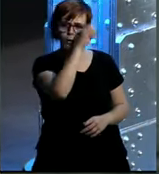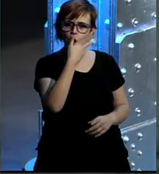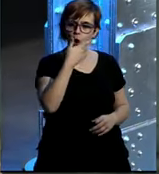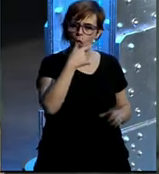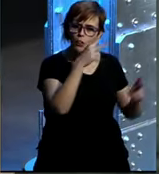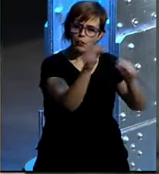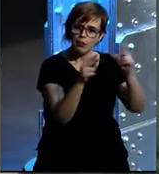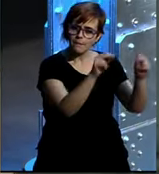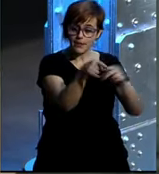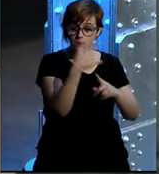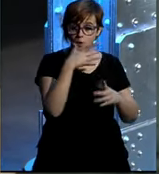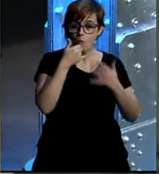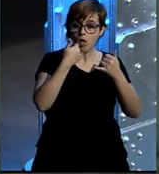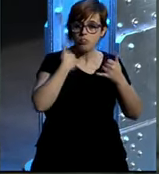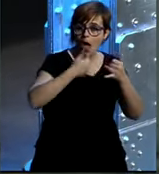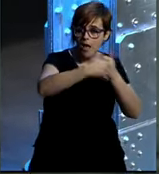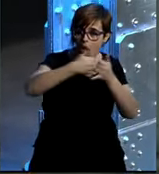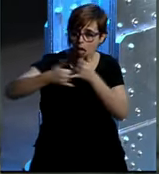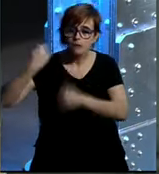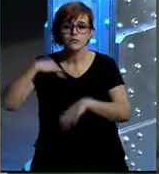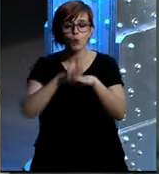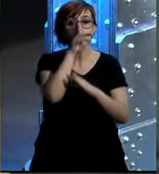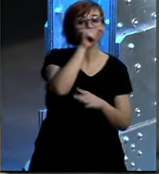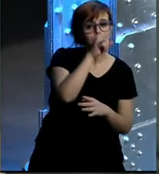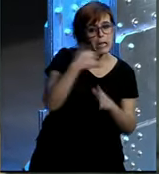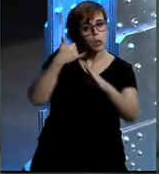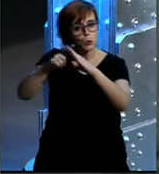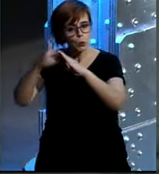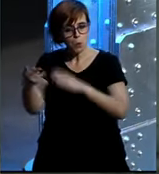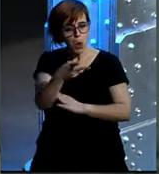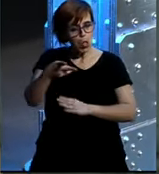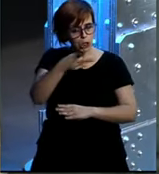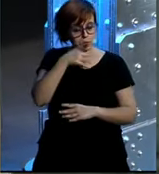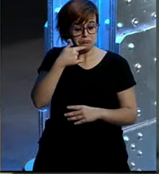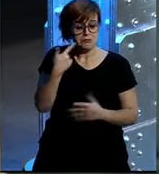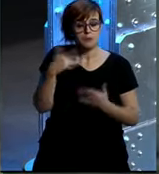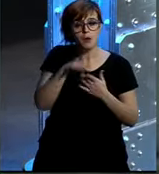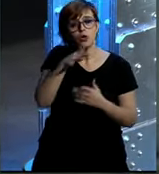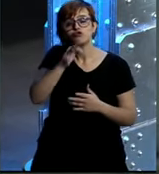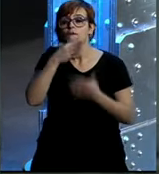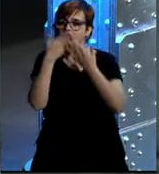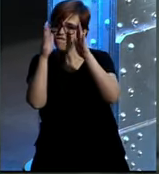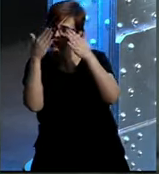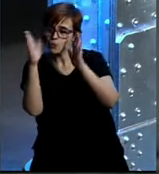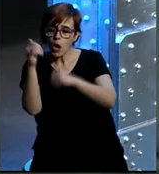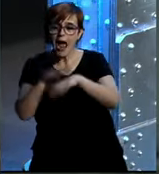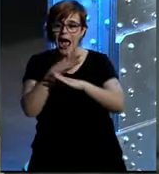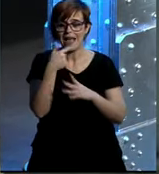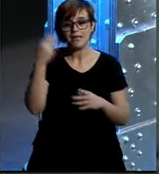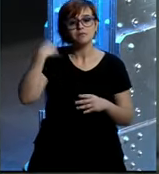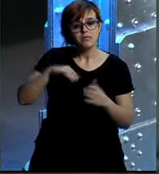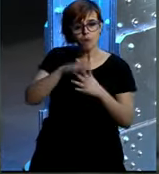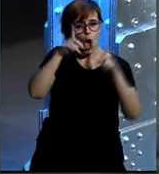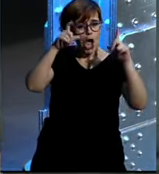tenemos los canales, que hoy por hoy, como os he dicho, son Twitter y YouTube, básicamente, no tenemos todavía Facebook, no tenemos Instagram, pero